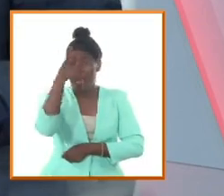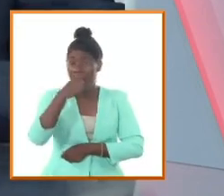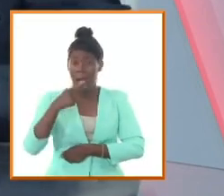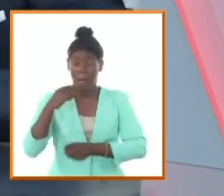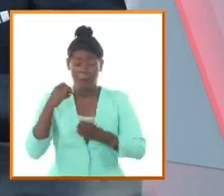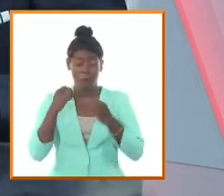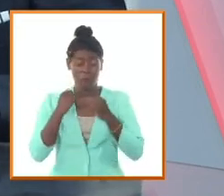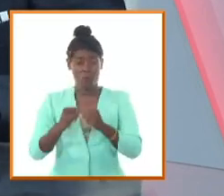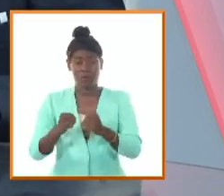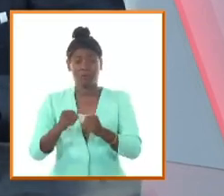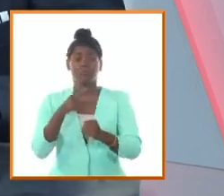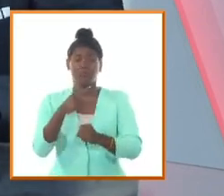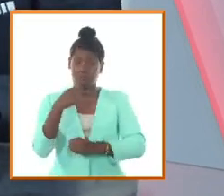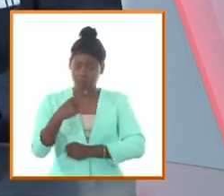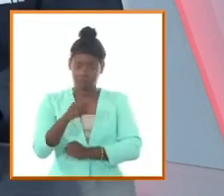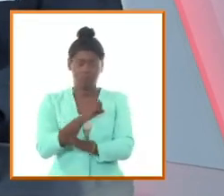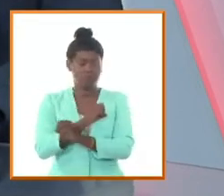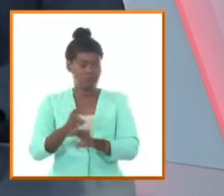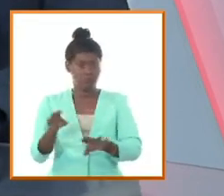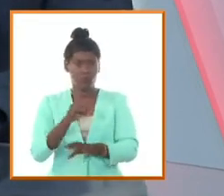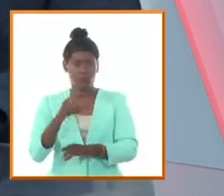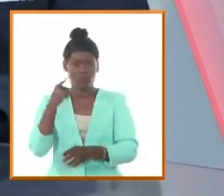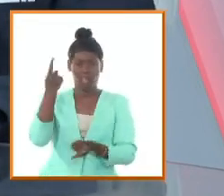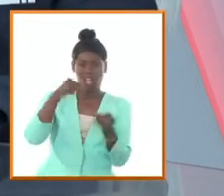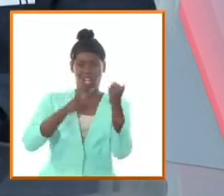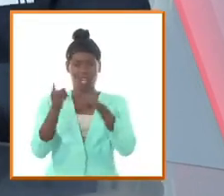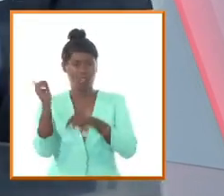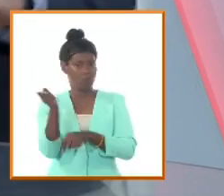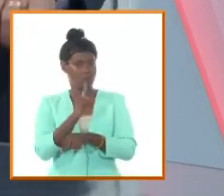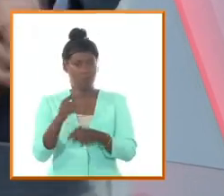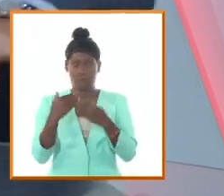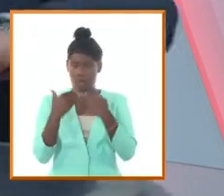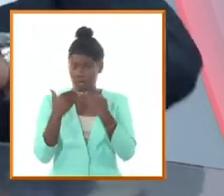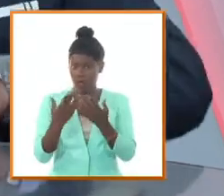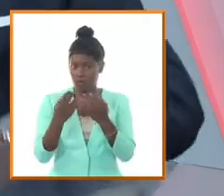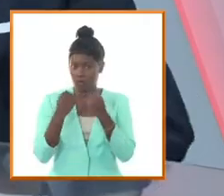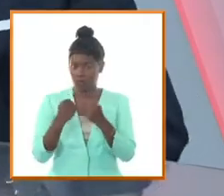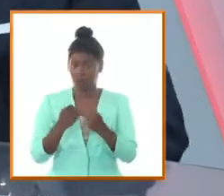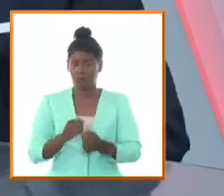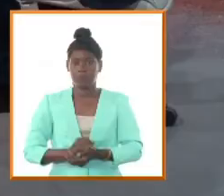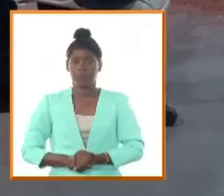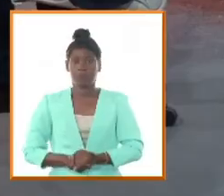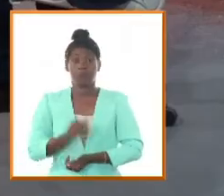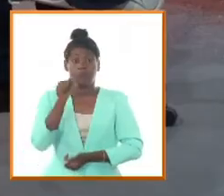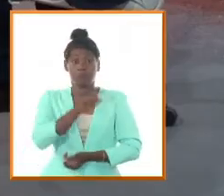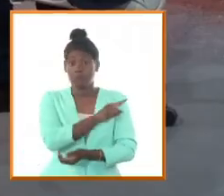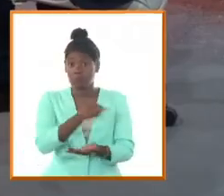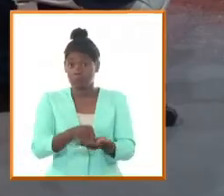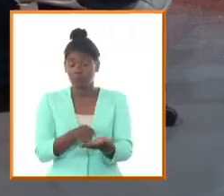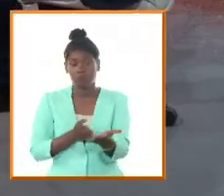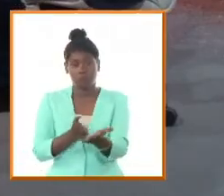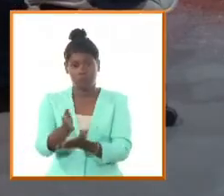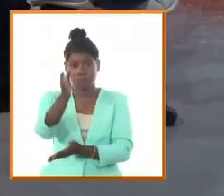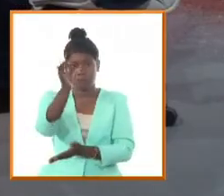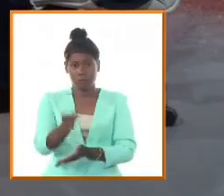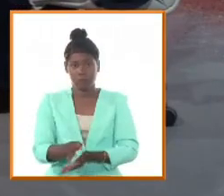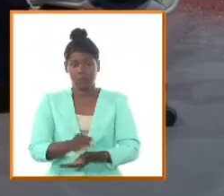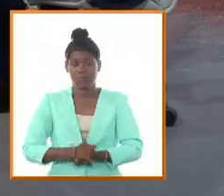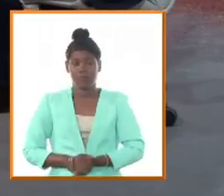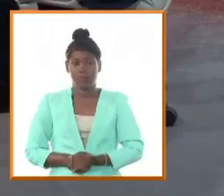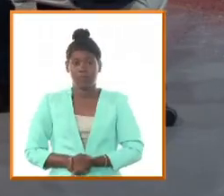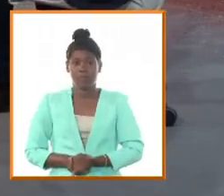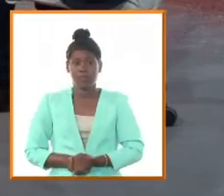andándose por la rama en ningún asunto y hasta hoy ha presidido precisamente nuestras asambleas nacionales también esos dos